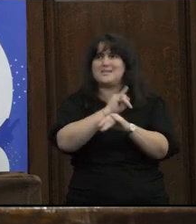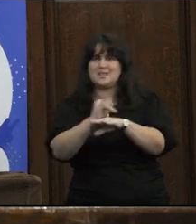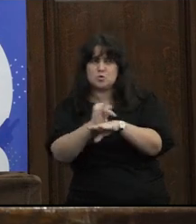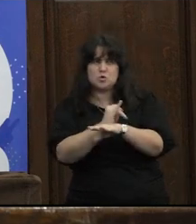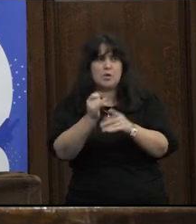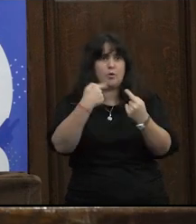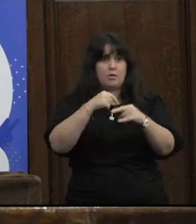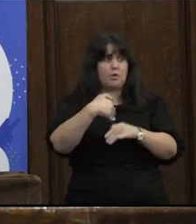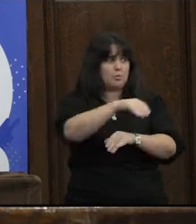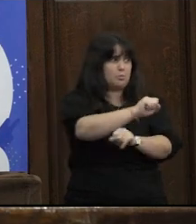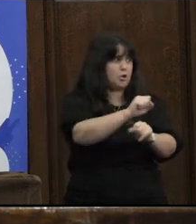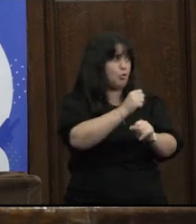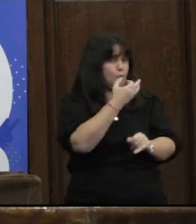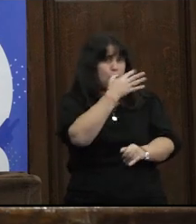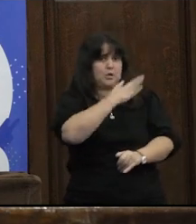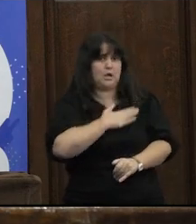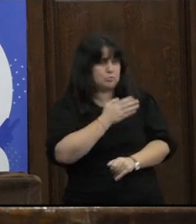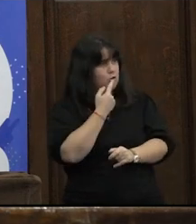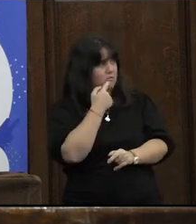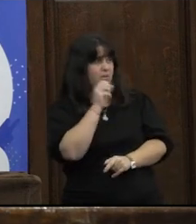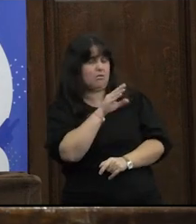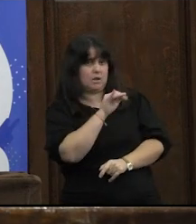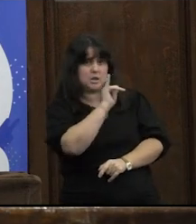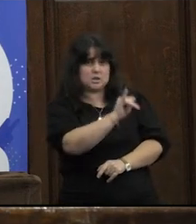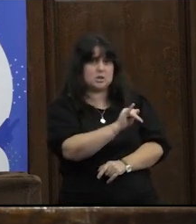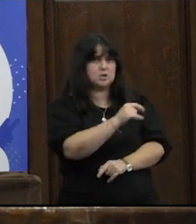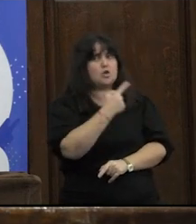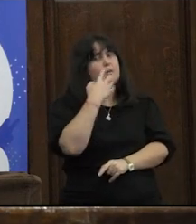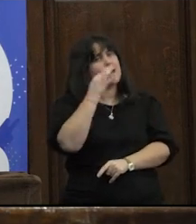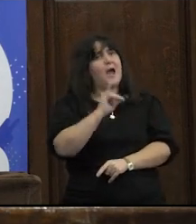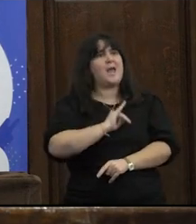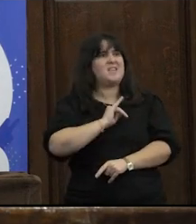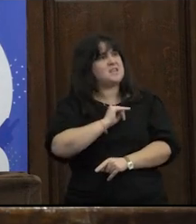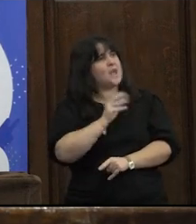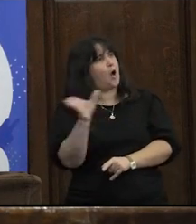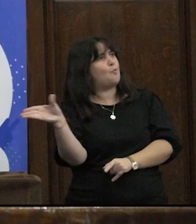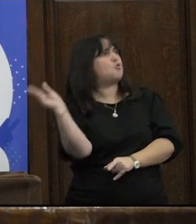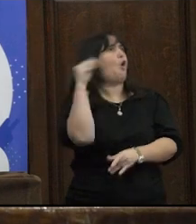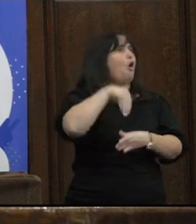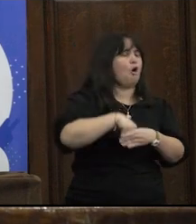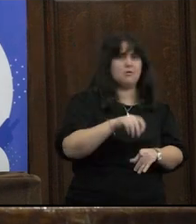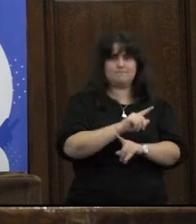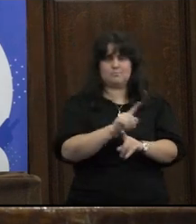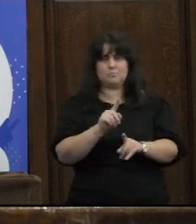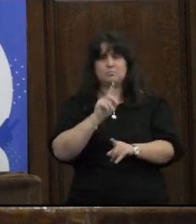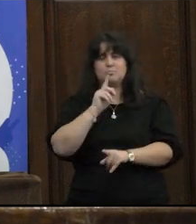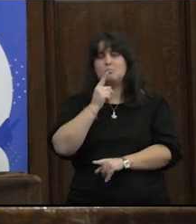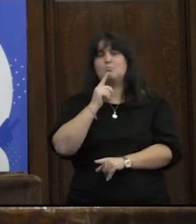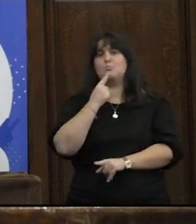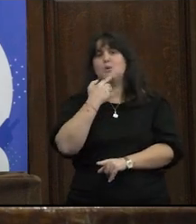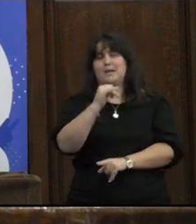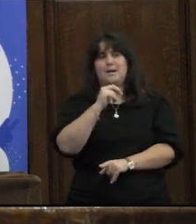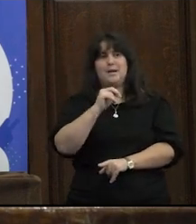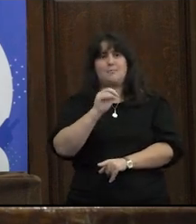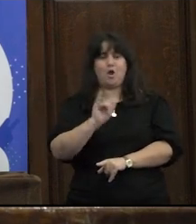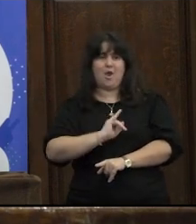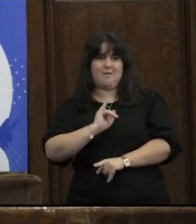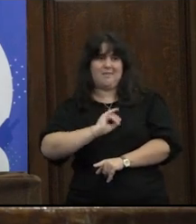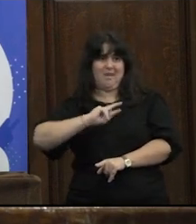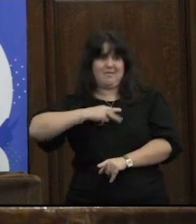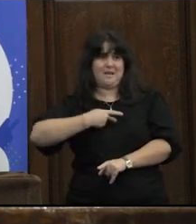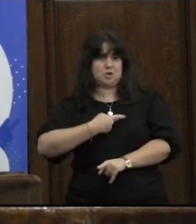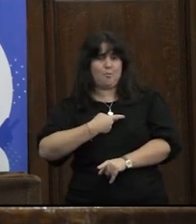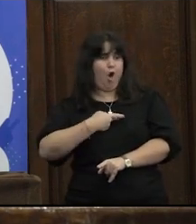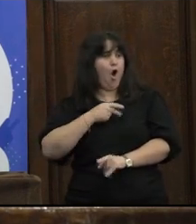instituciones ahora yo después puedo hacer una crítica sin creer que esa identidad va a dar cuenta de todo la identidad trans no es una identidad